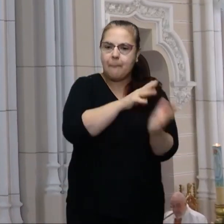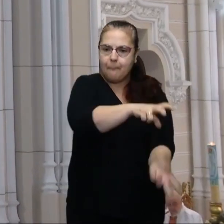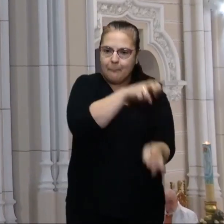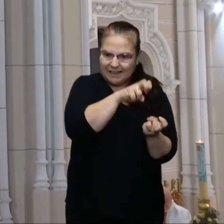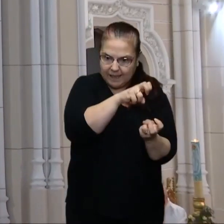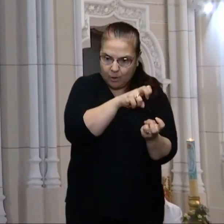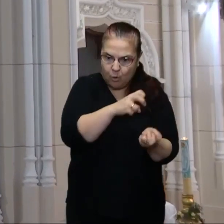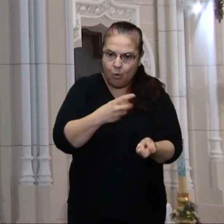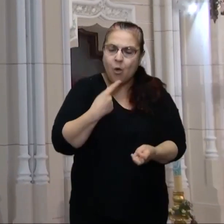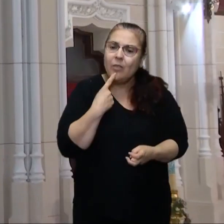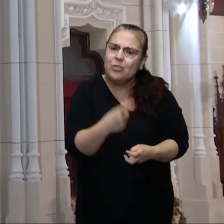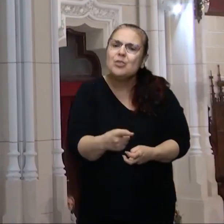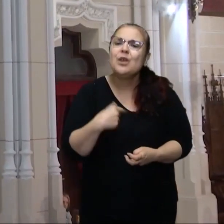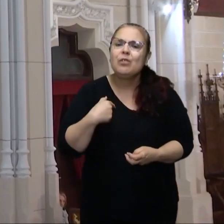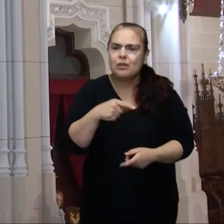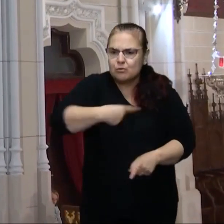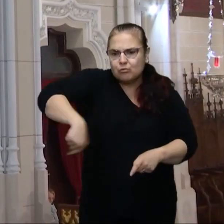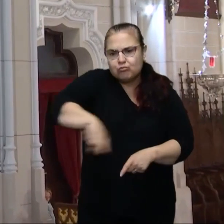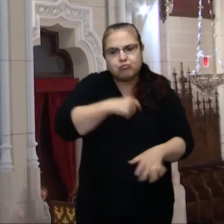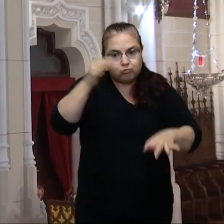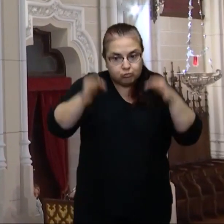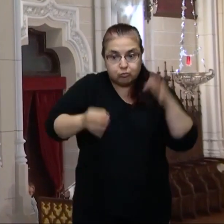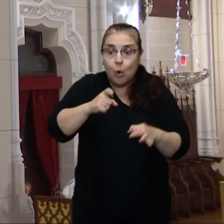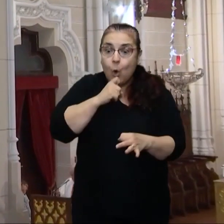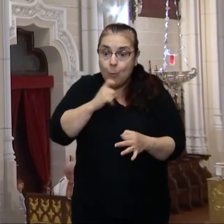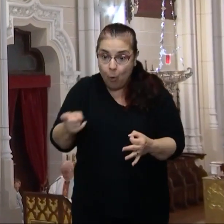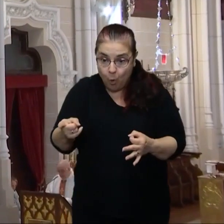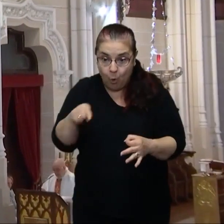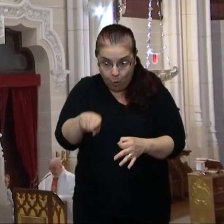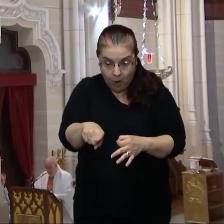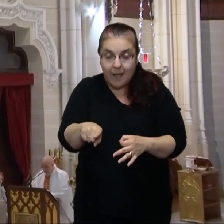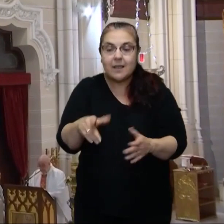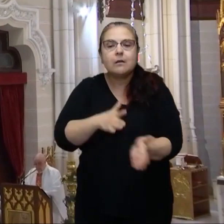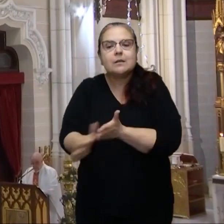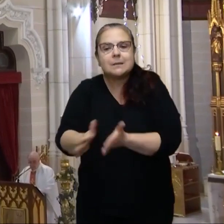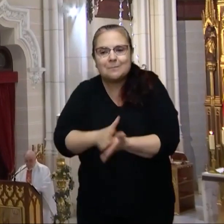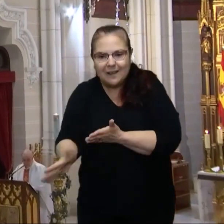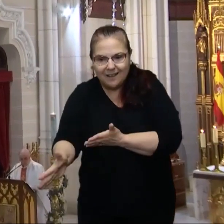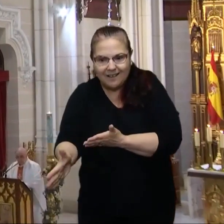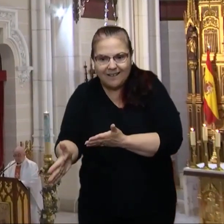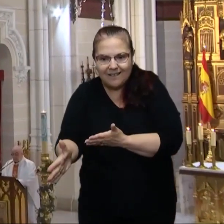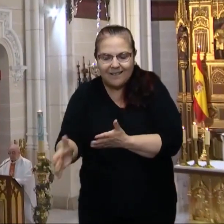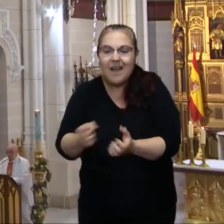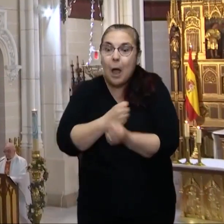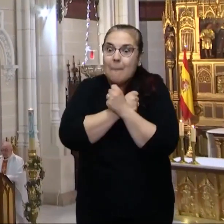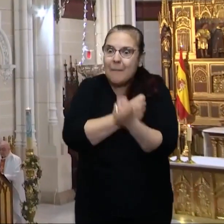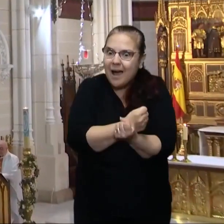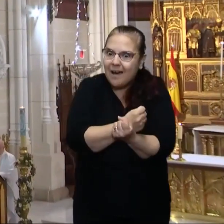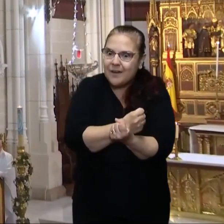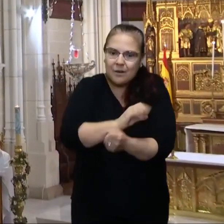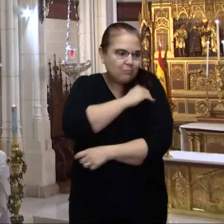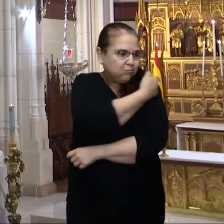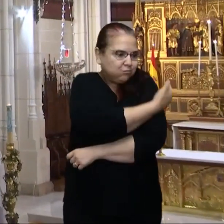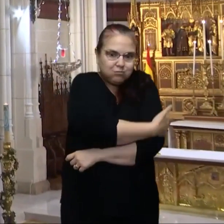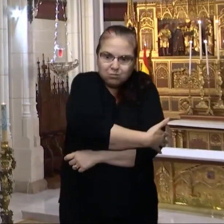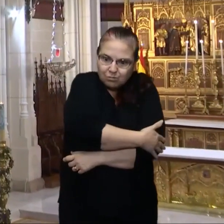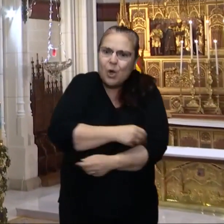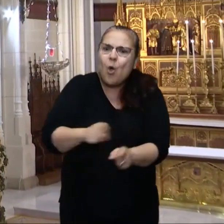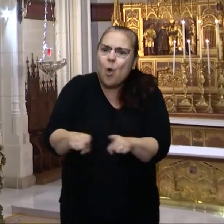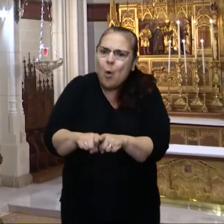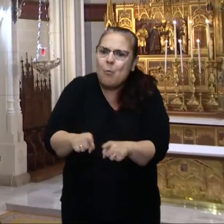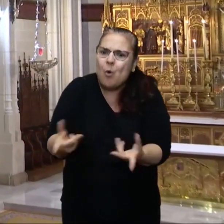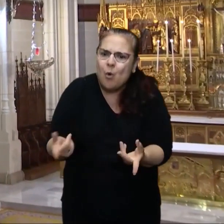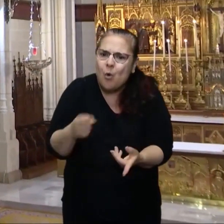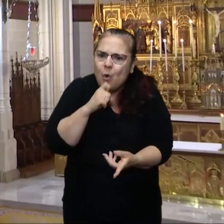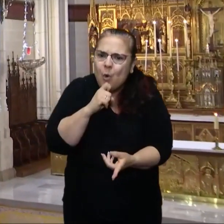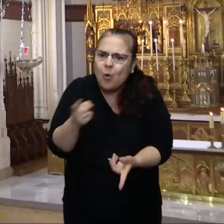juzgados. Allí el Señor explica cómo se ama al prójimo. Pero uno tiene que tener muy claro,